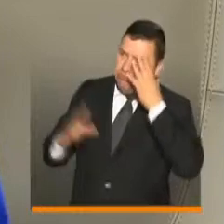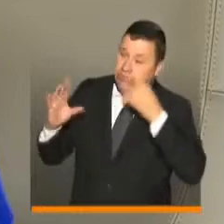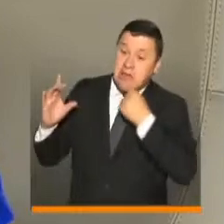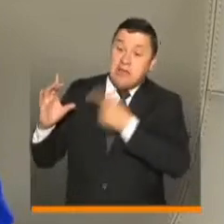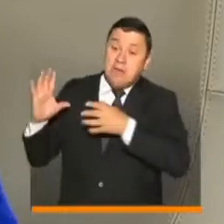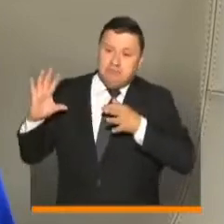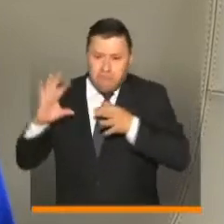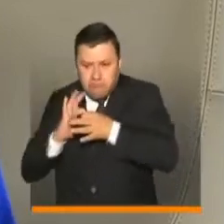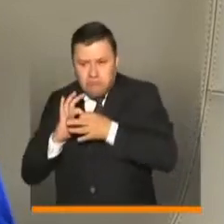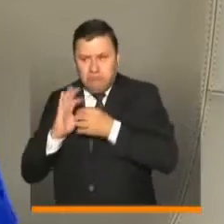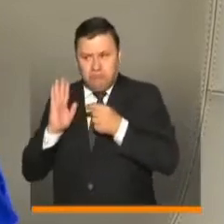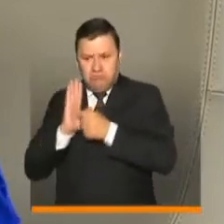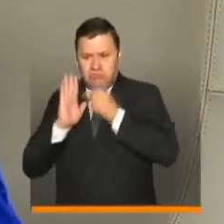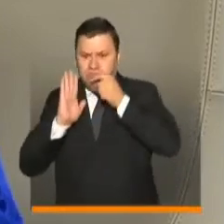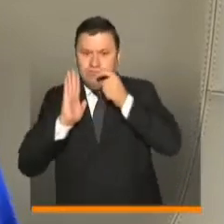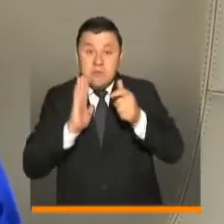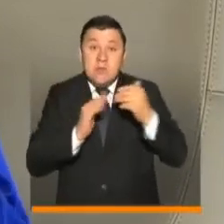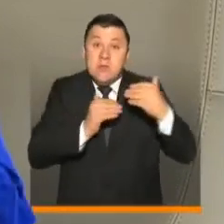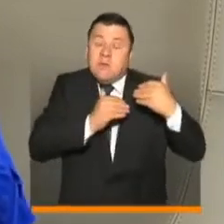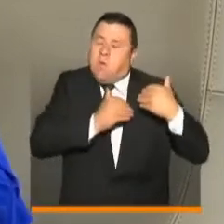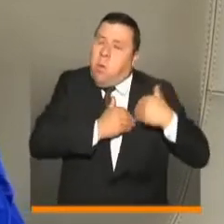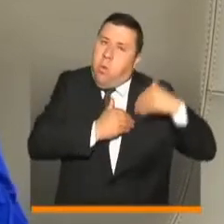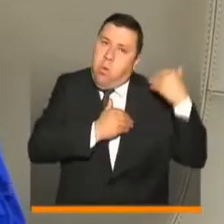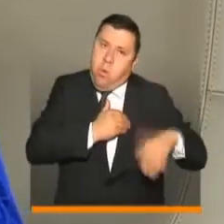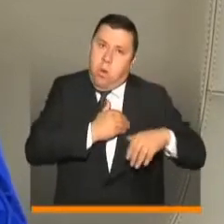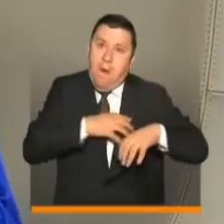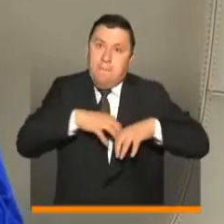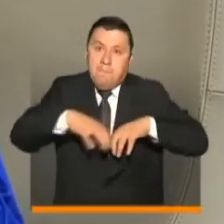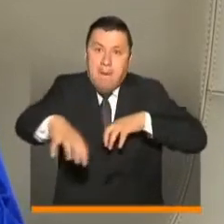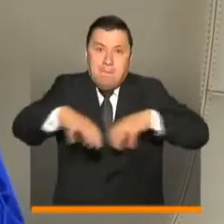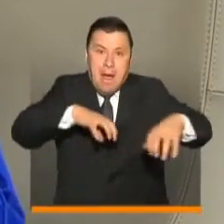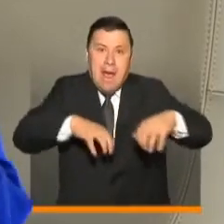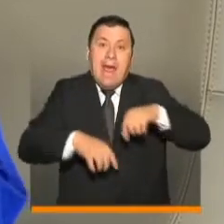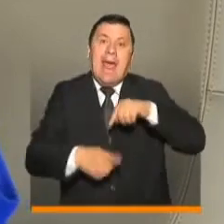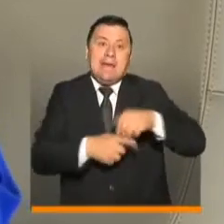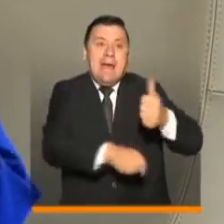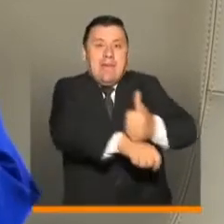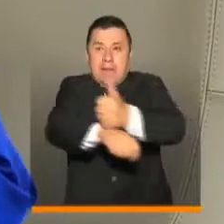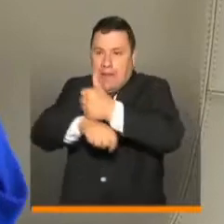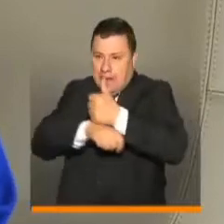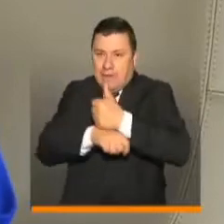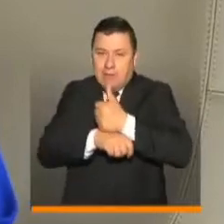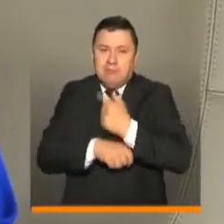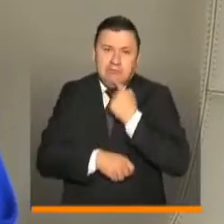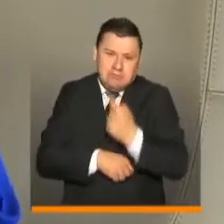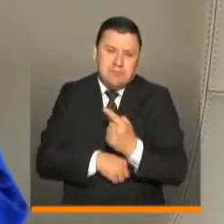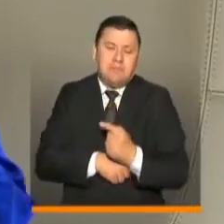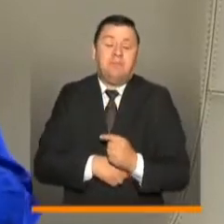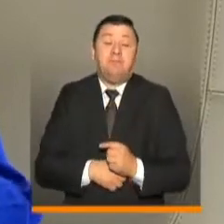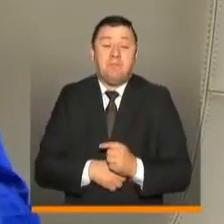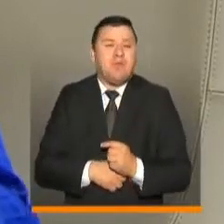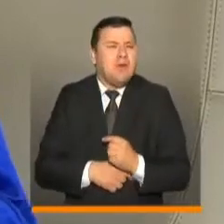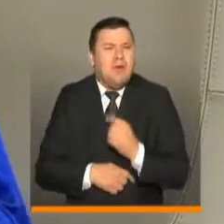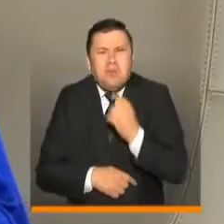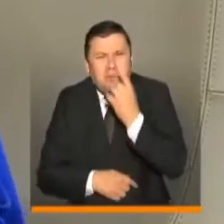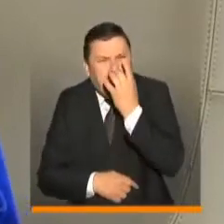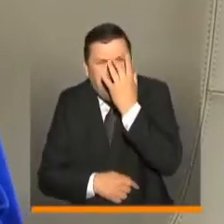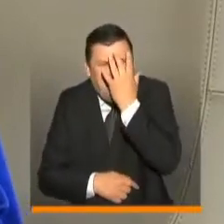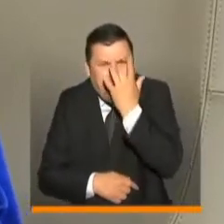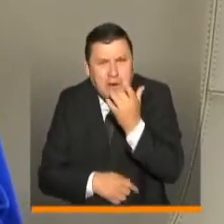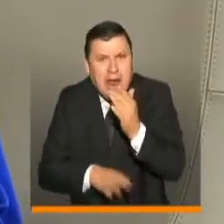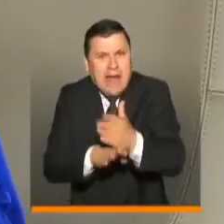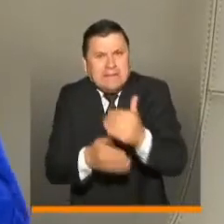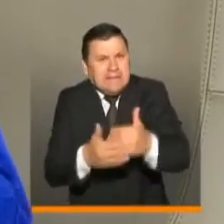equipo, se hace con rigor, con responsabilidad, y de eso se tratan las directivas. Y voy finalizando esta parte. ¿Por qué con tanta